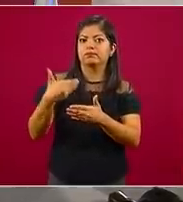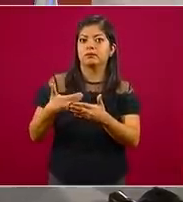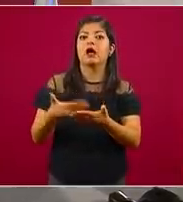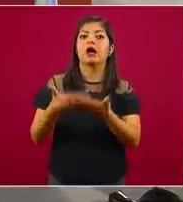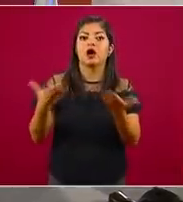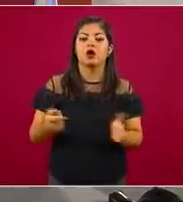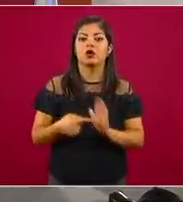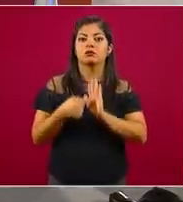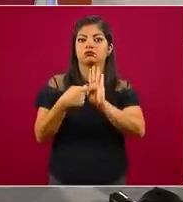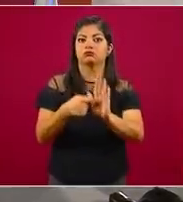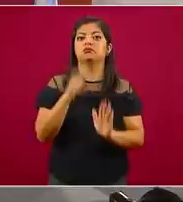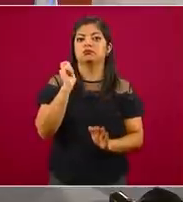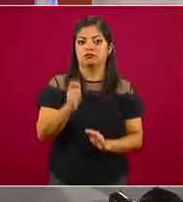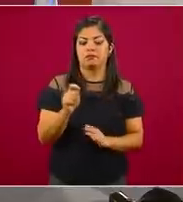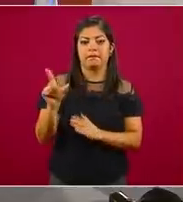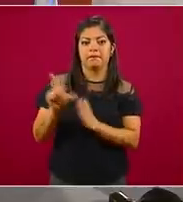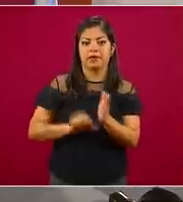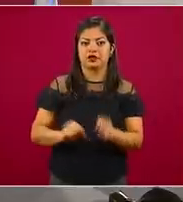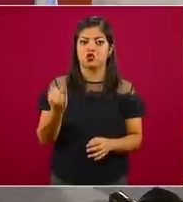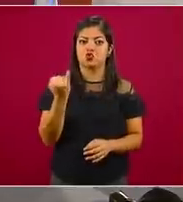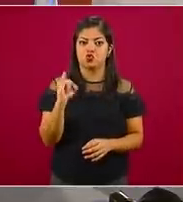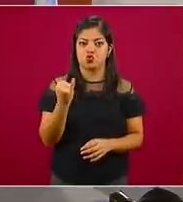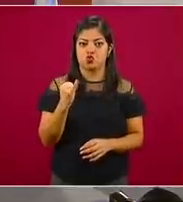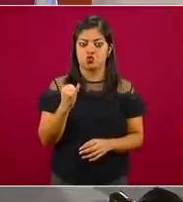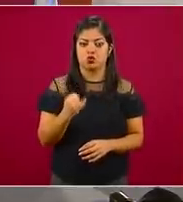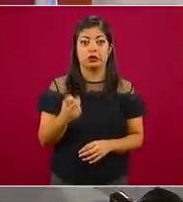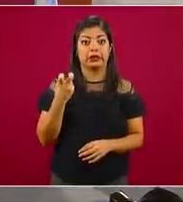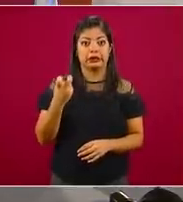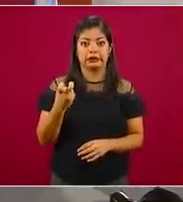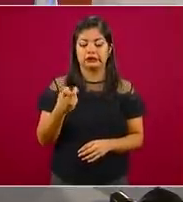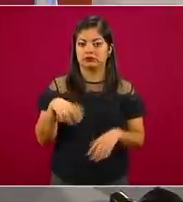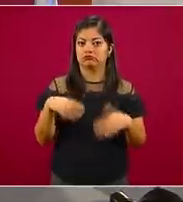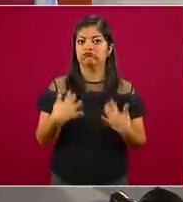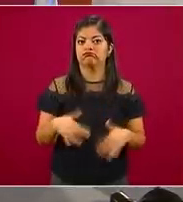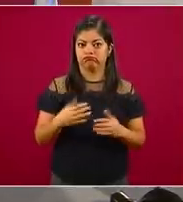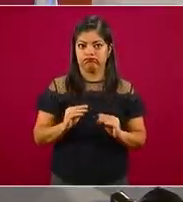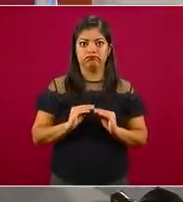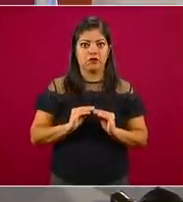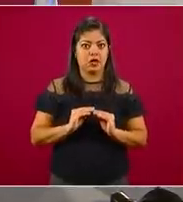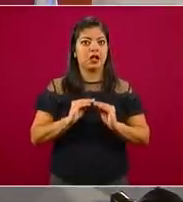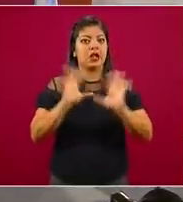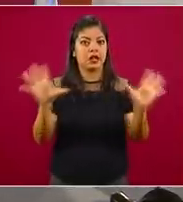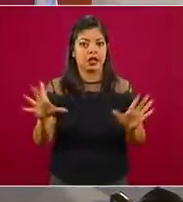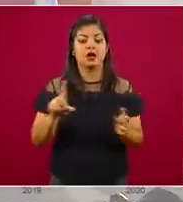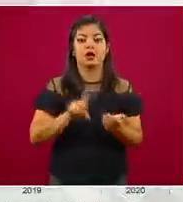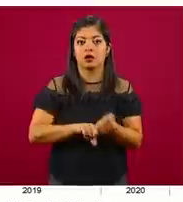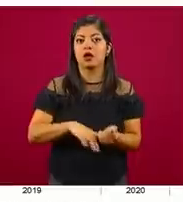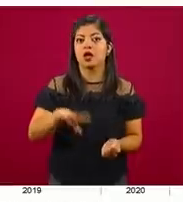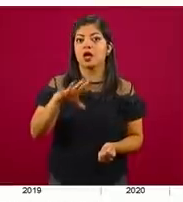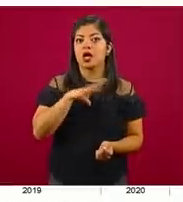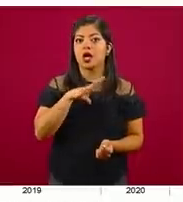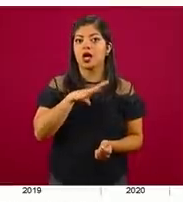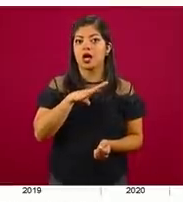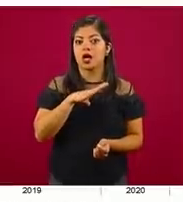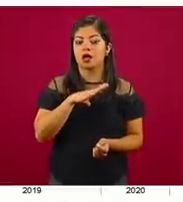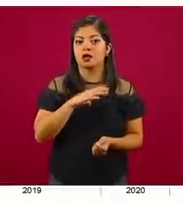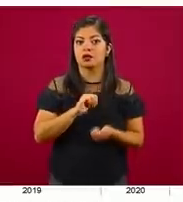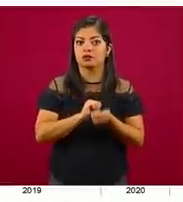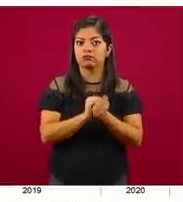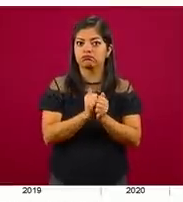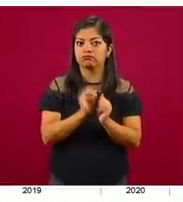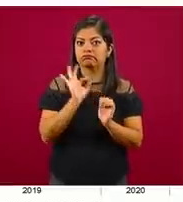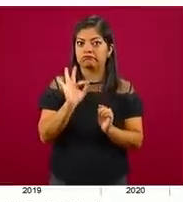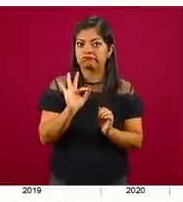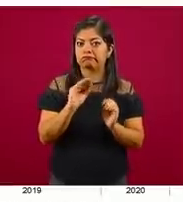del mes de junio. Aquí es claramente perceptible que hay una línea de contención.